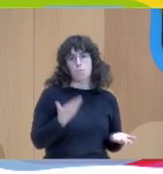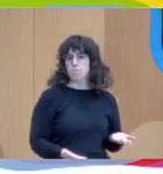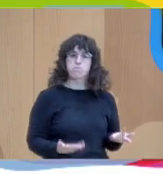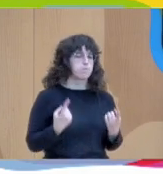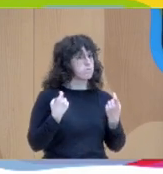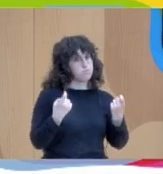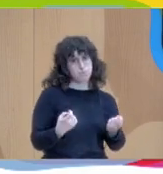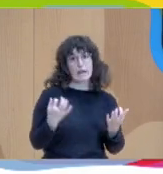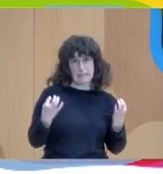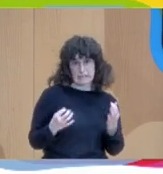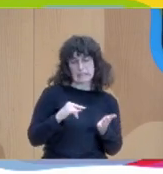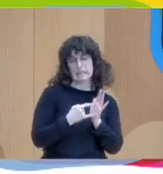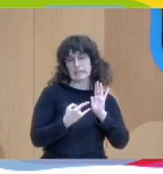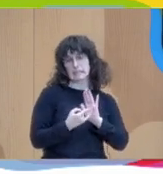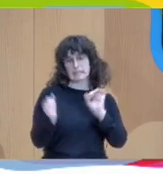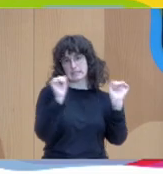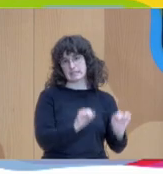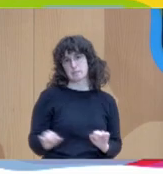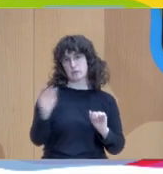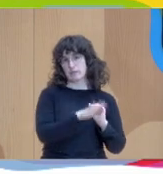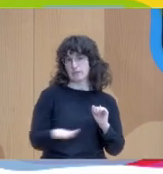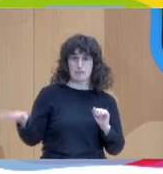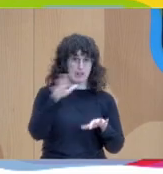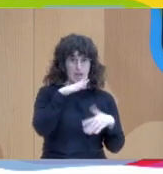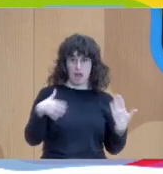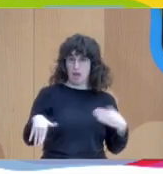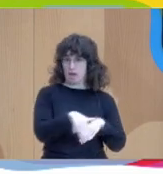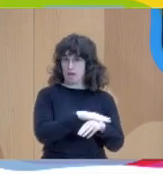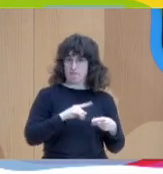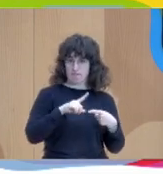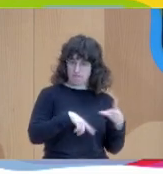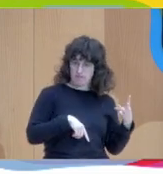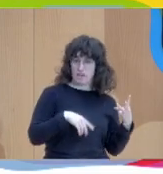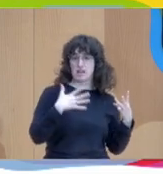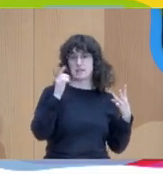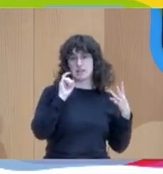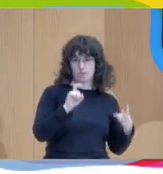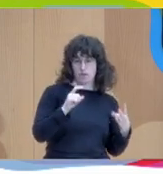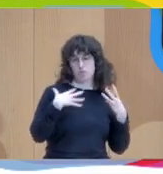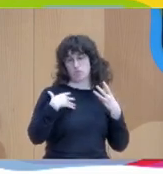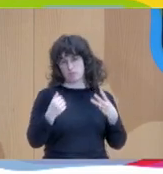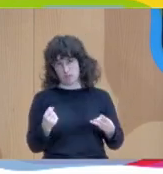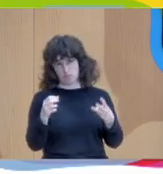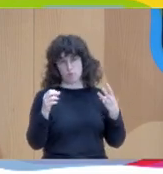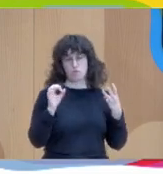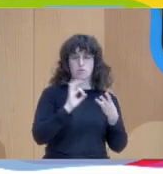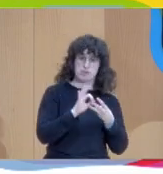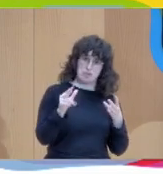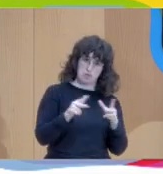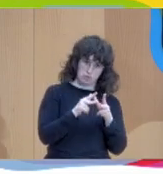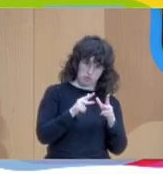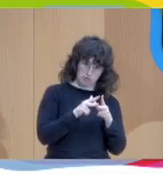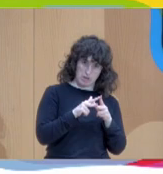de protección a la infancia las tres patas que existen que son educación salud y servicios sociales que se extendiese